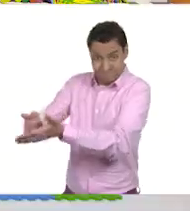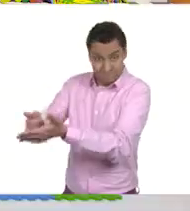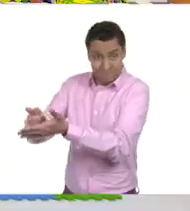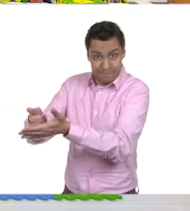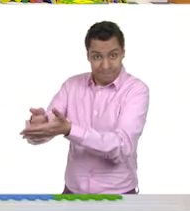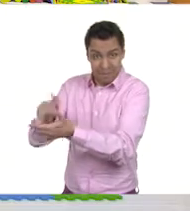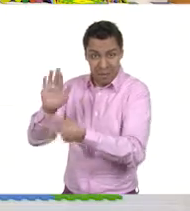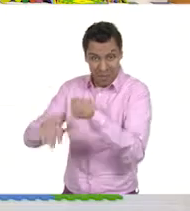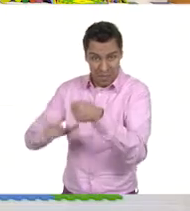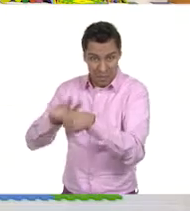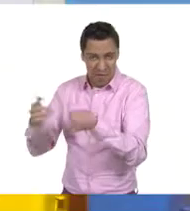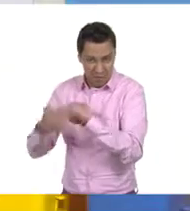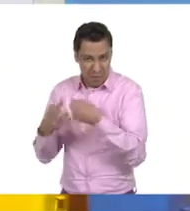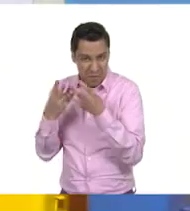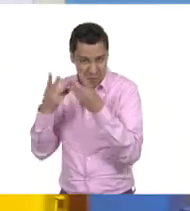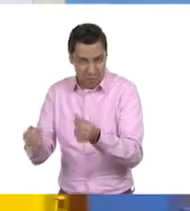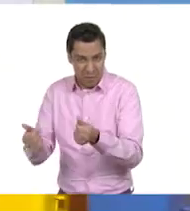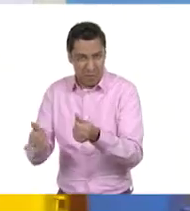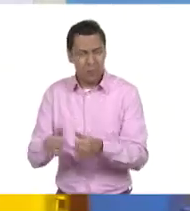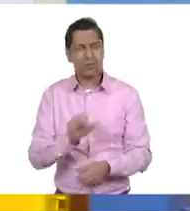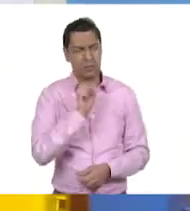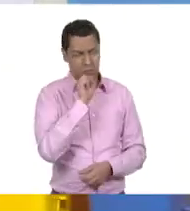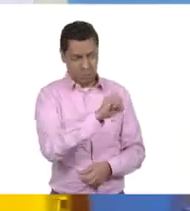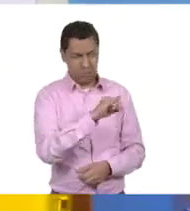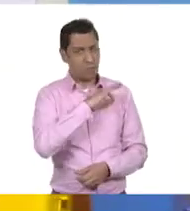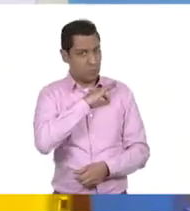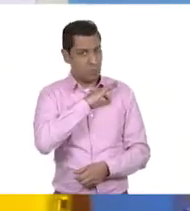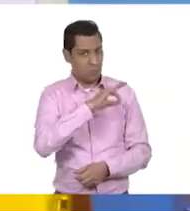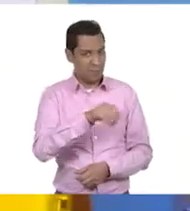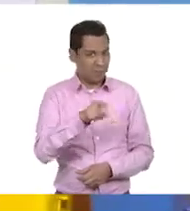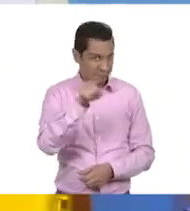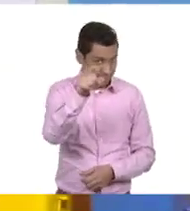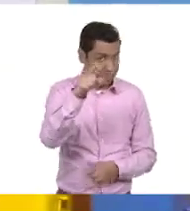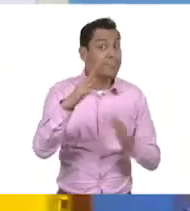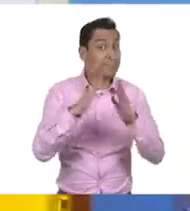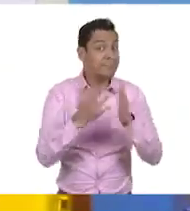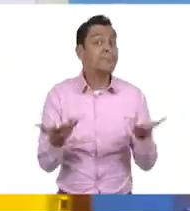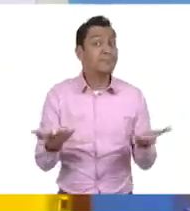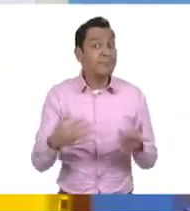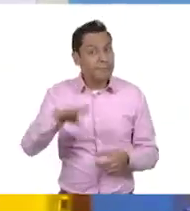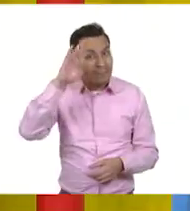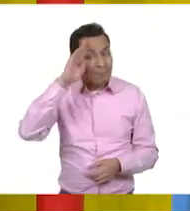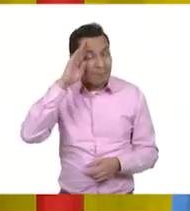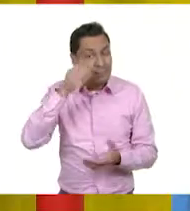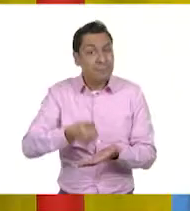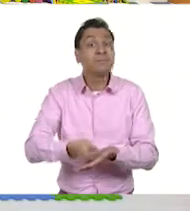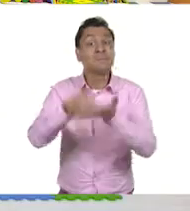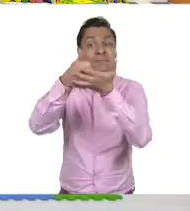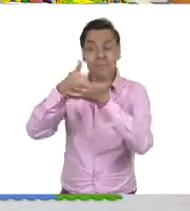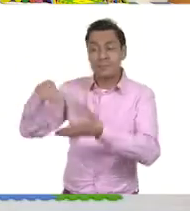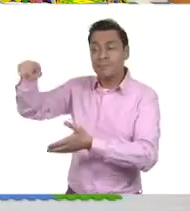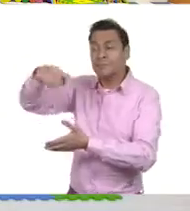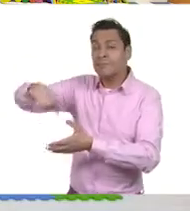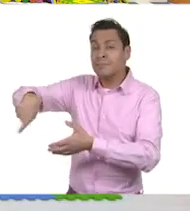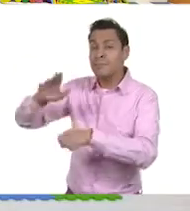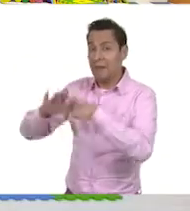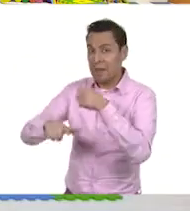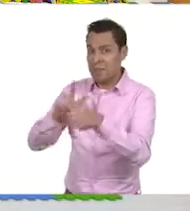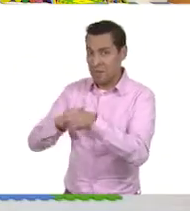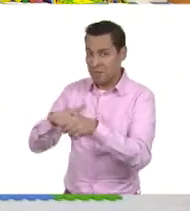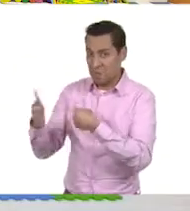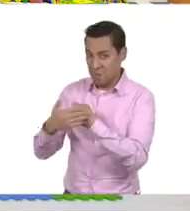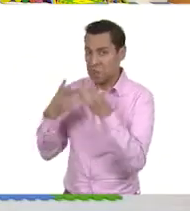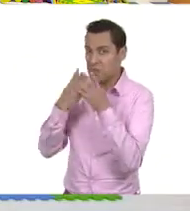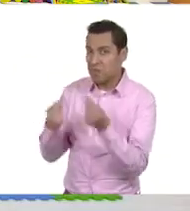yo creo que siempre se puede hacer algo. Pero a ustedes en casa, ¿qué se les ocurre, niñas y niños? A ver, aquí tenemos otro.